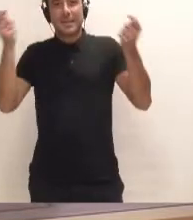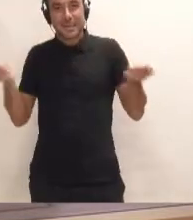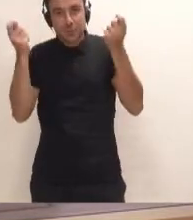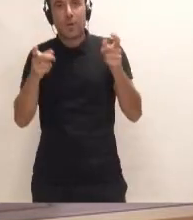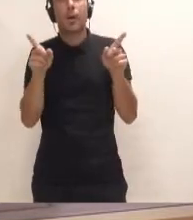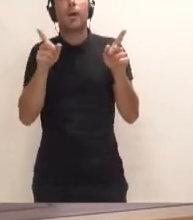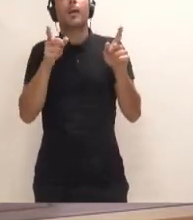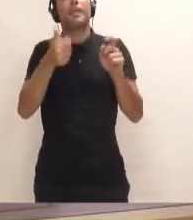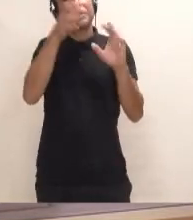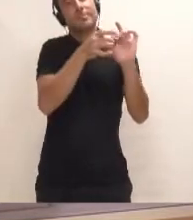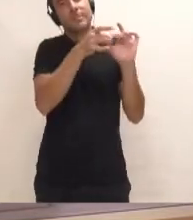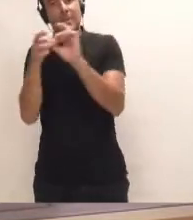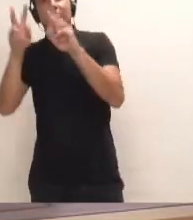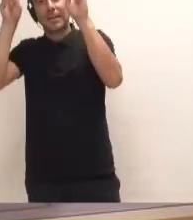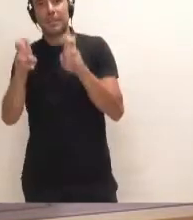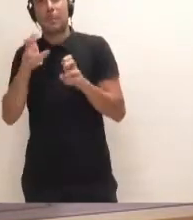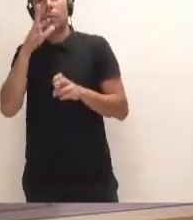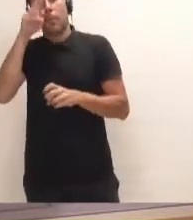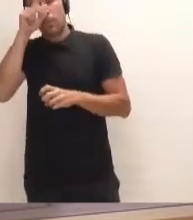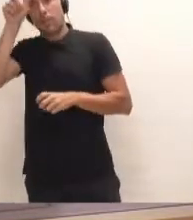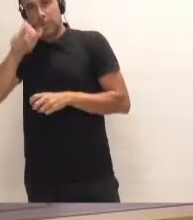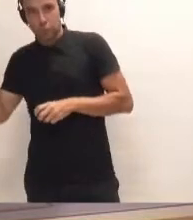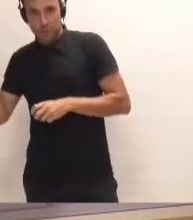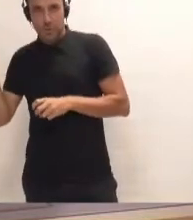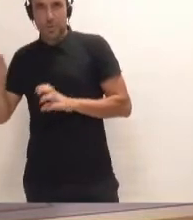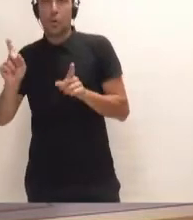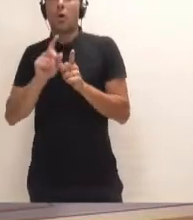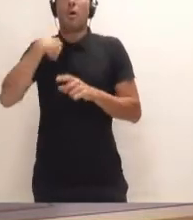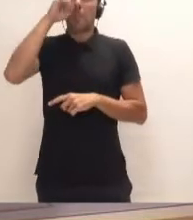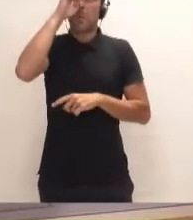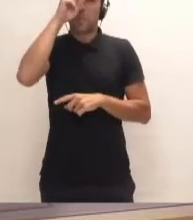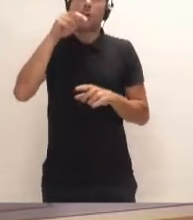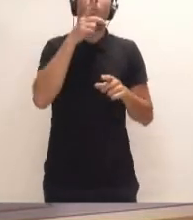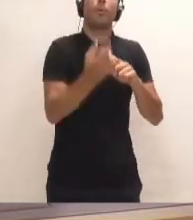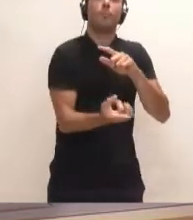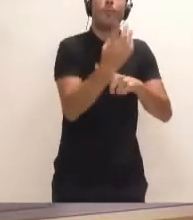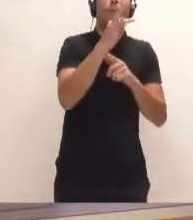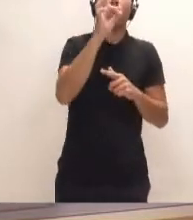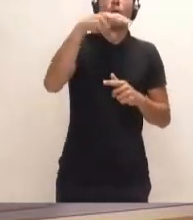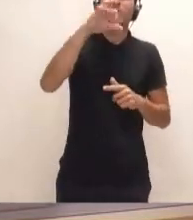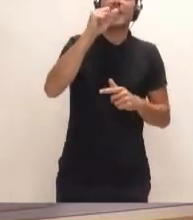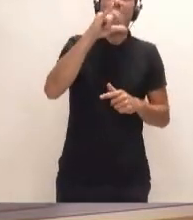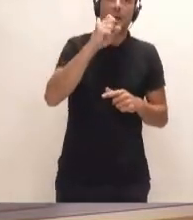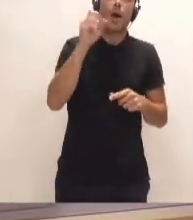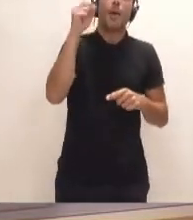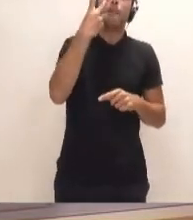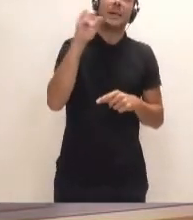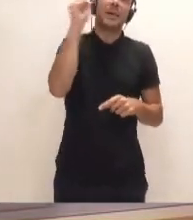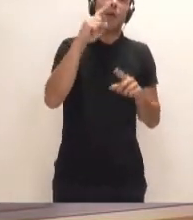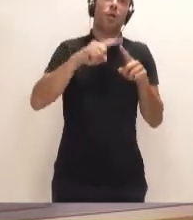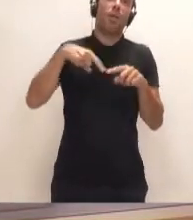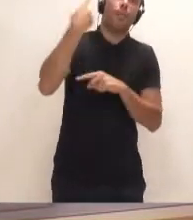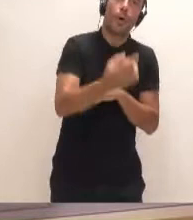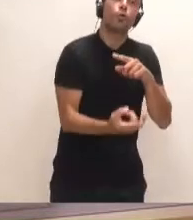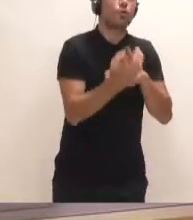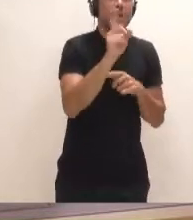preocupación por la situación de las personas y no por la preocupación de que al final no salga Fonsalía 20 años después. ¿Quieren